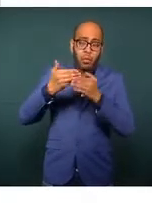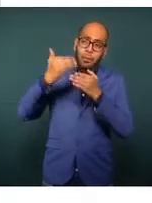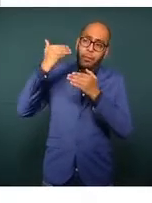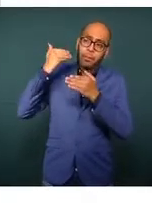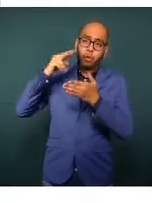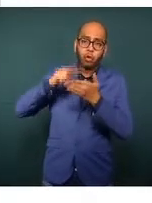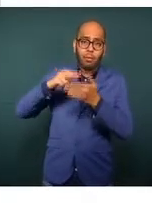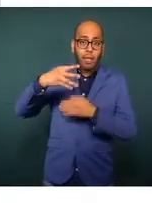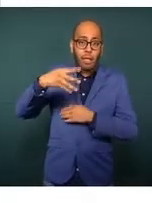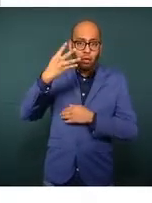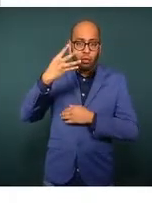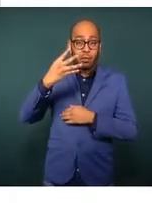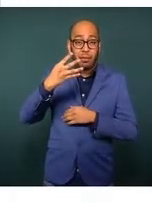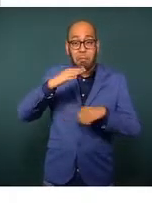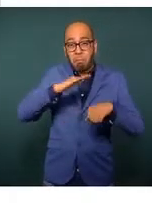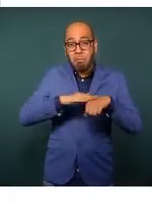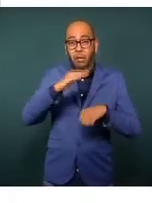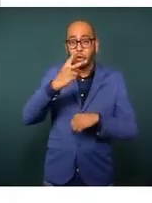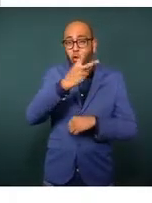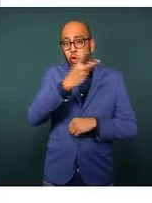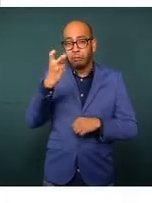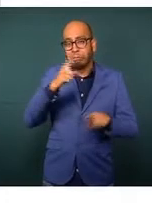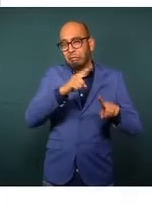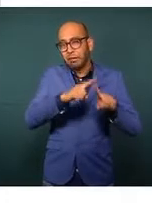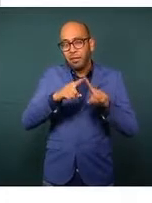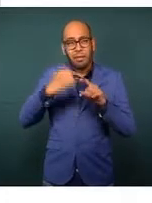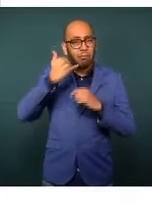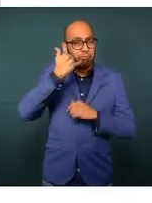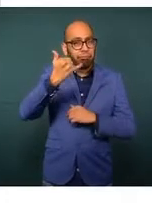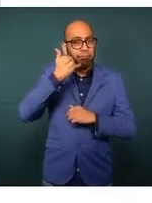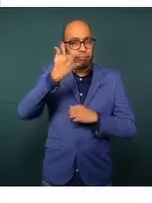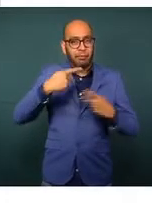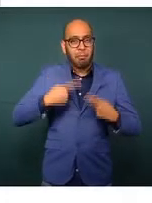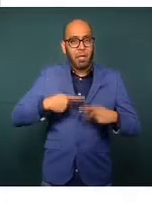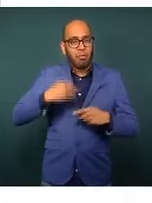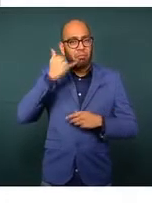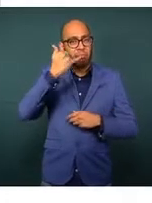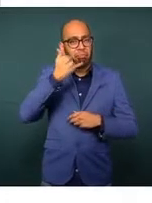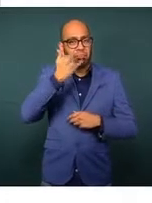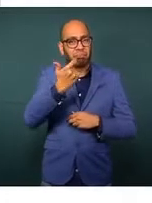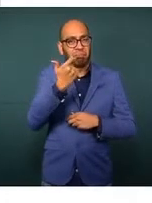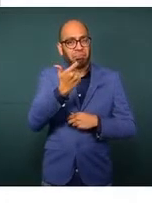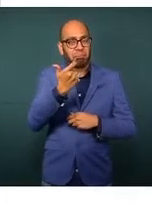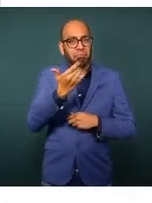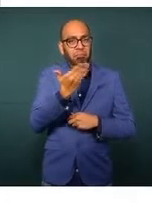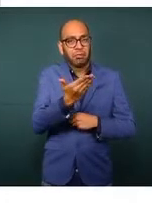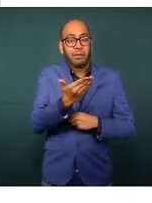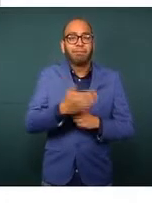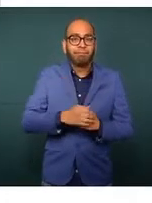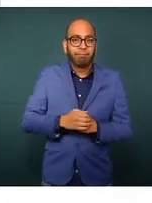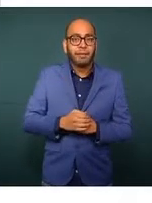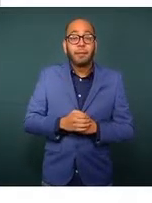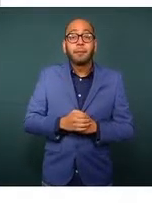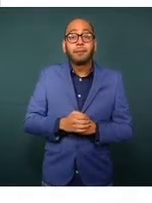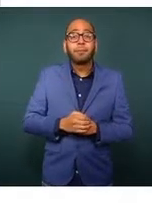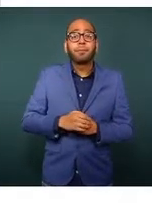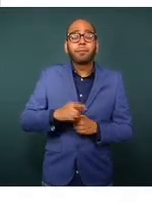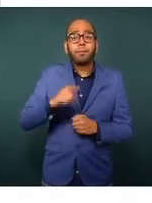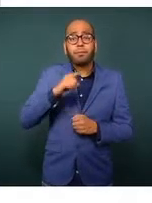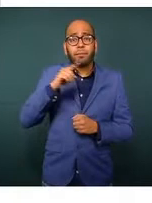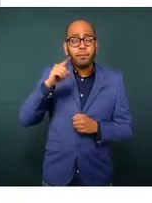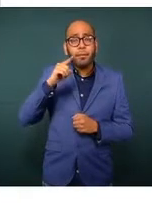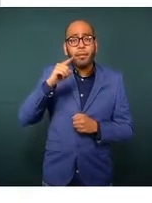más de doscientos delitos de extorsión, comparado con el 2019, por ejemplo, que tuvimos dos